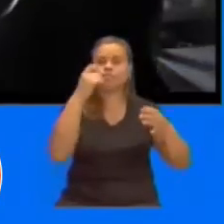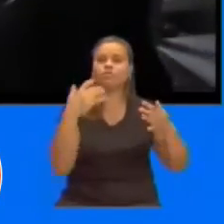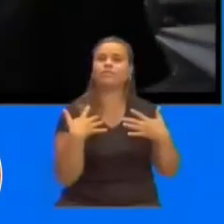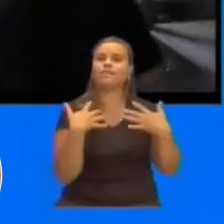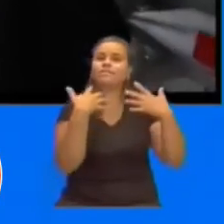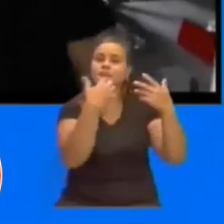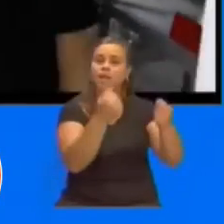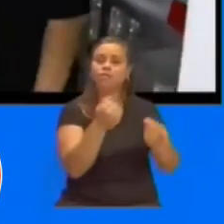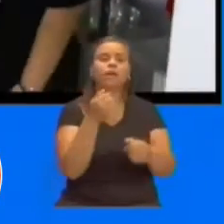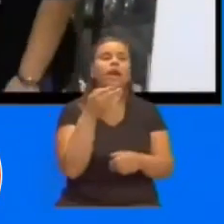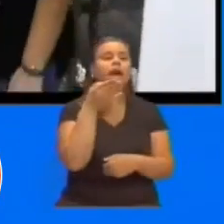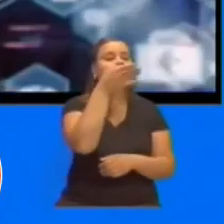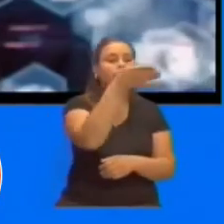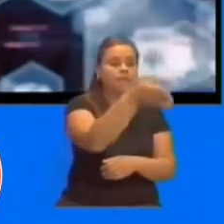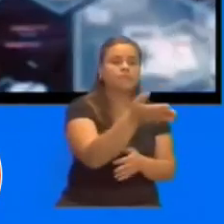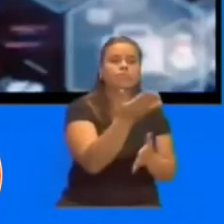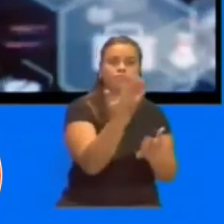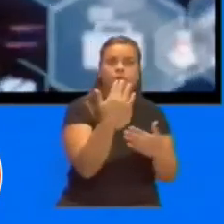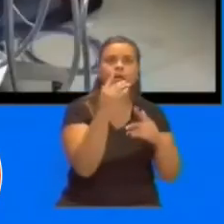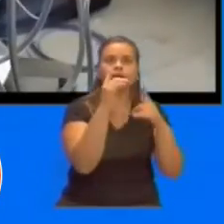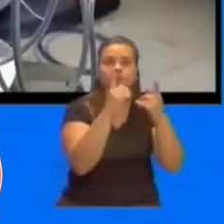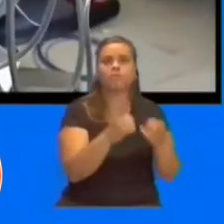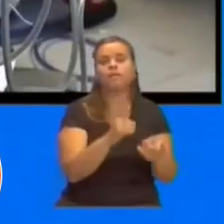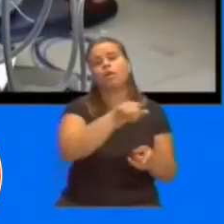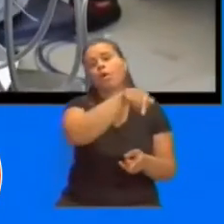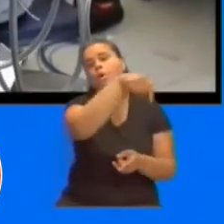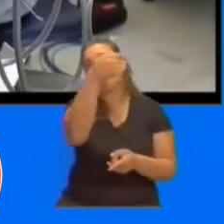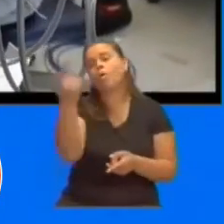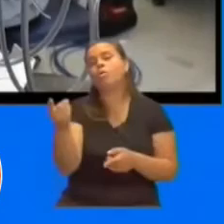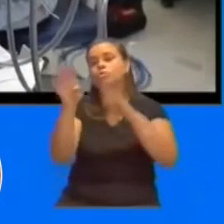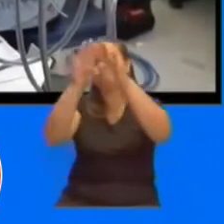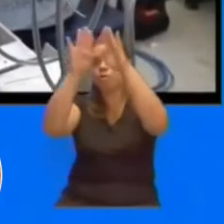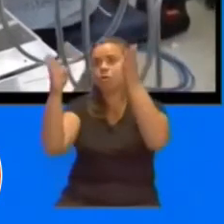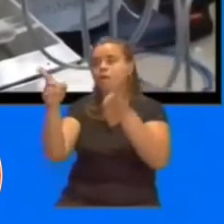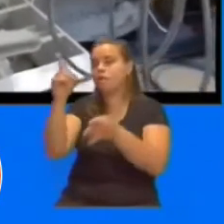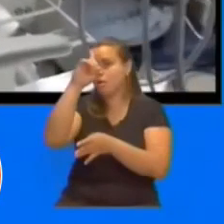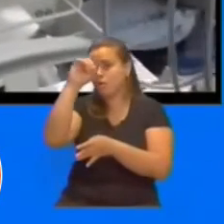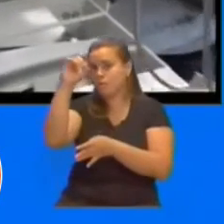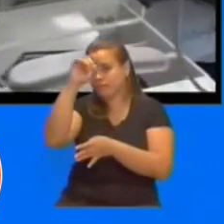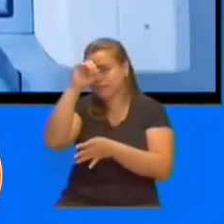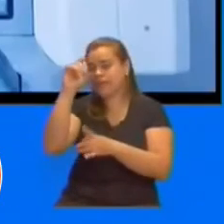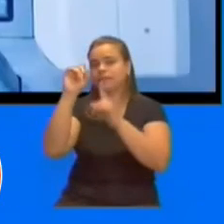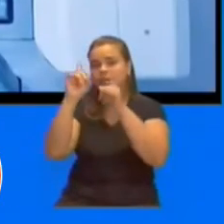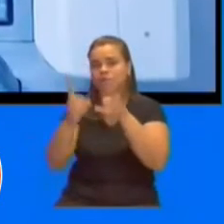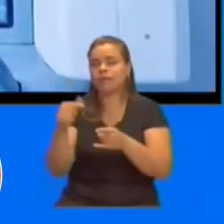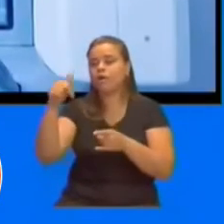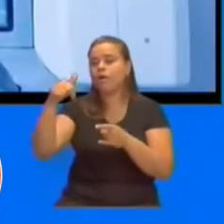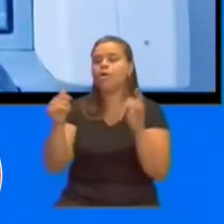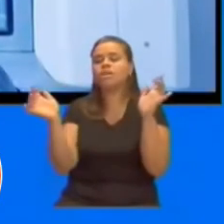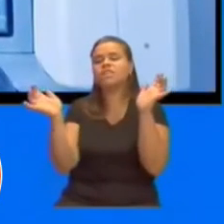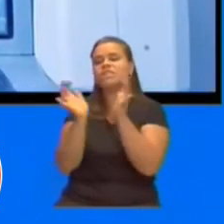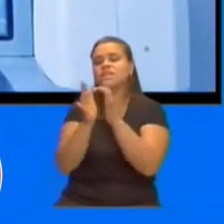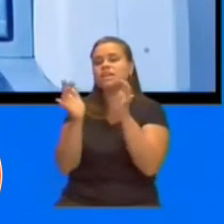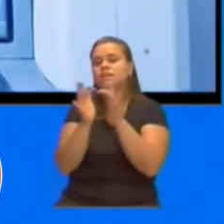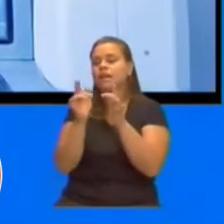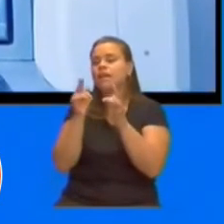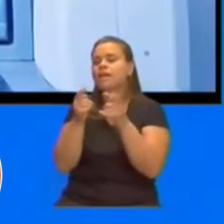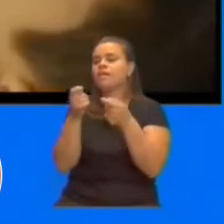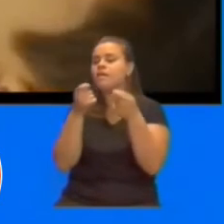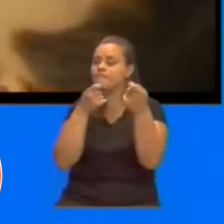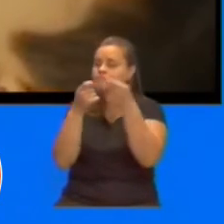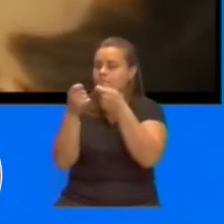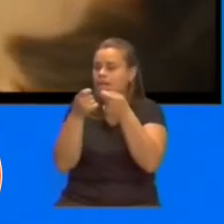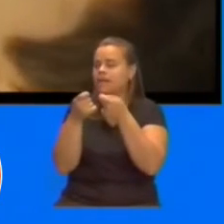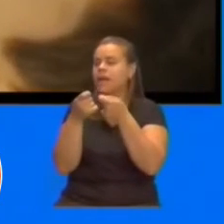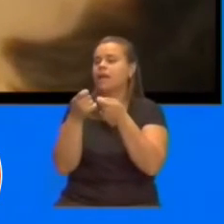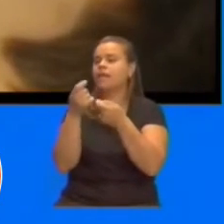centraliza en los efectores de mayor complejidad. tercero, también lo que nosotros pretendemos es que se registre la